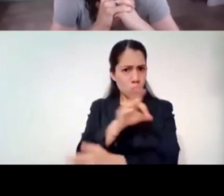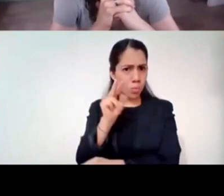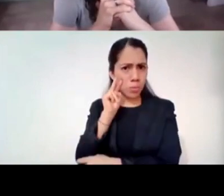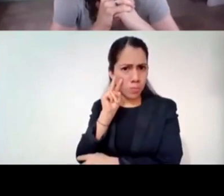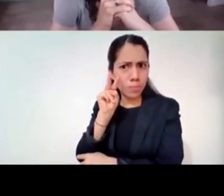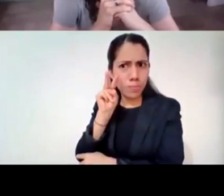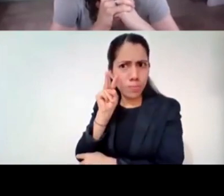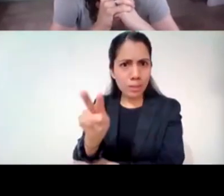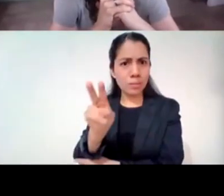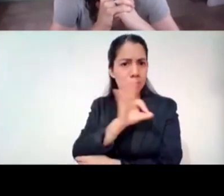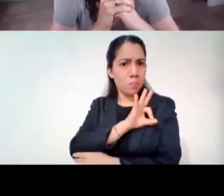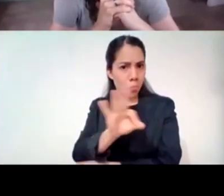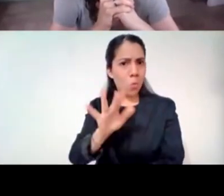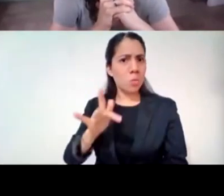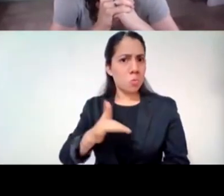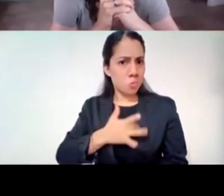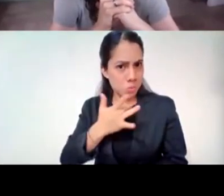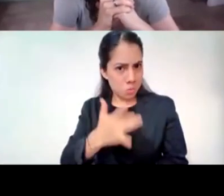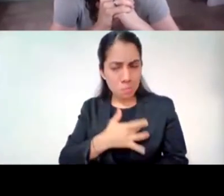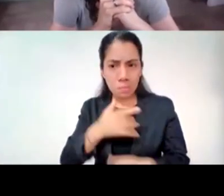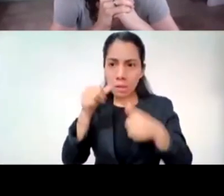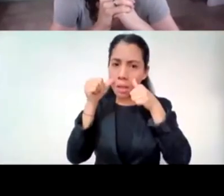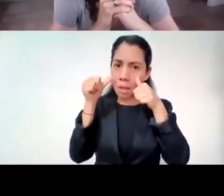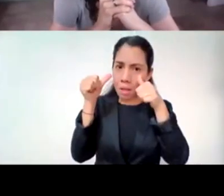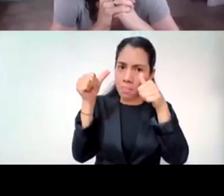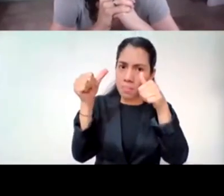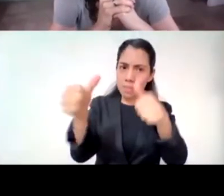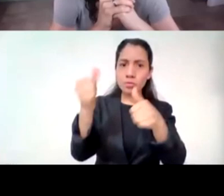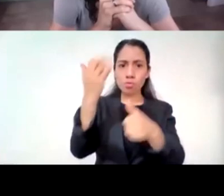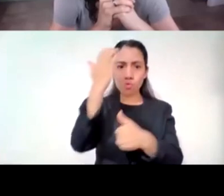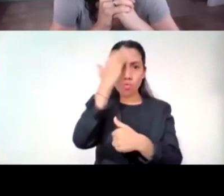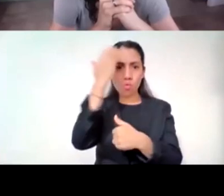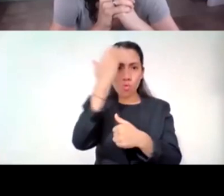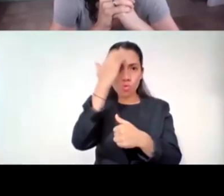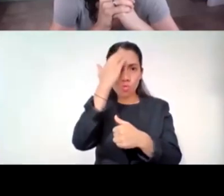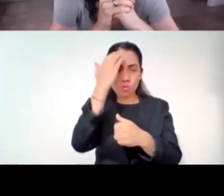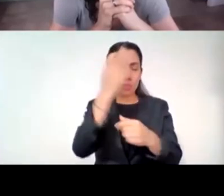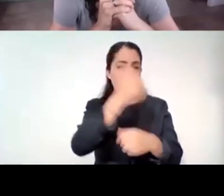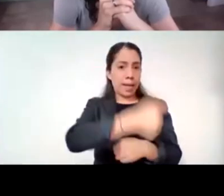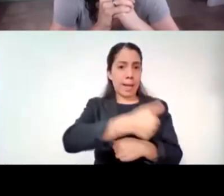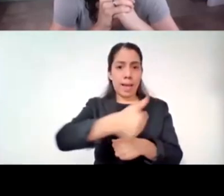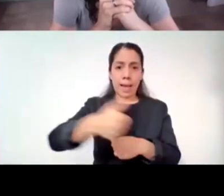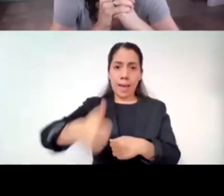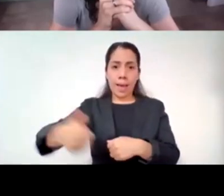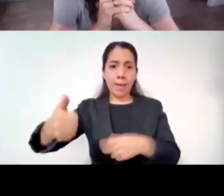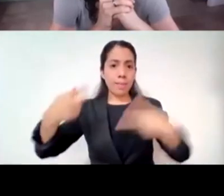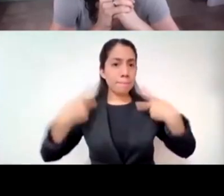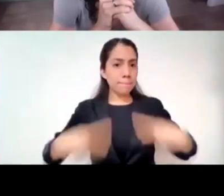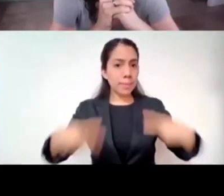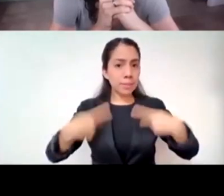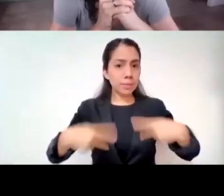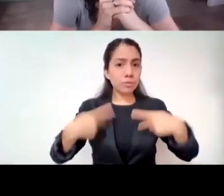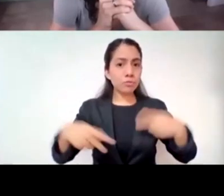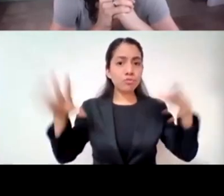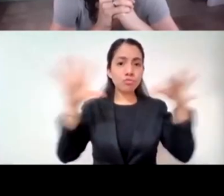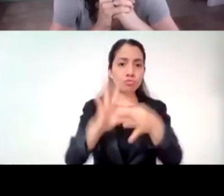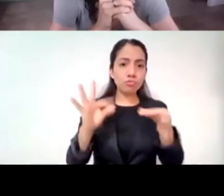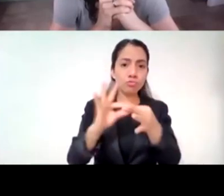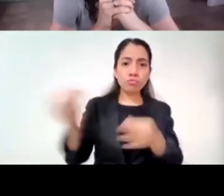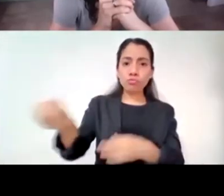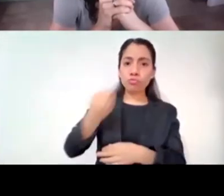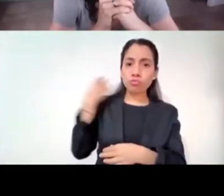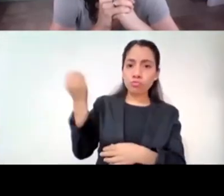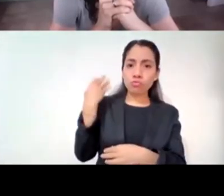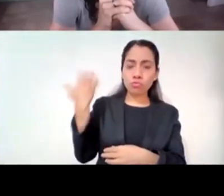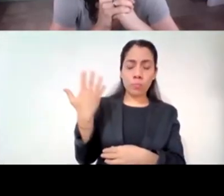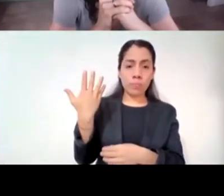honrado de estarte escuchando, de conocer a este grupo, de sentir una audiencia tan grande, tan